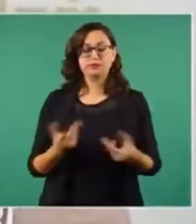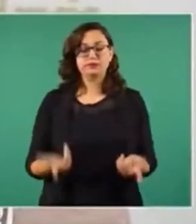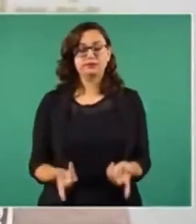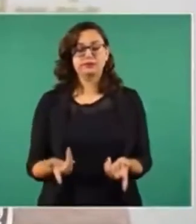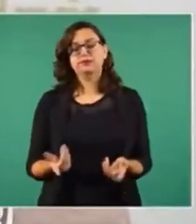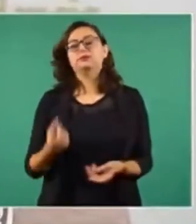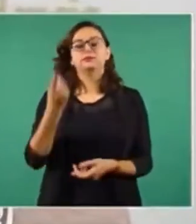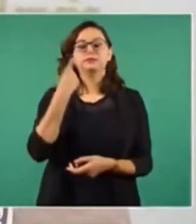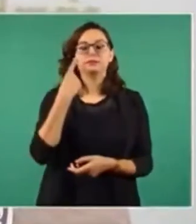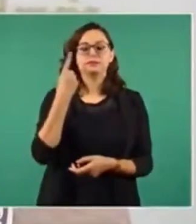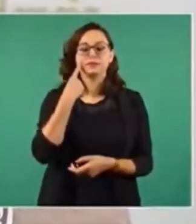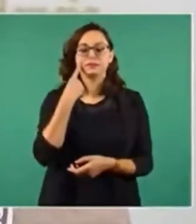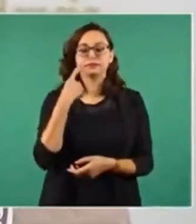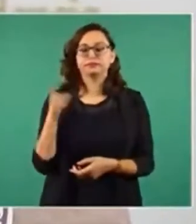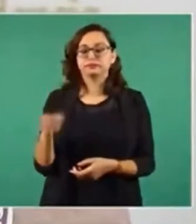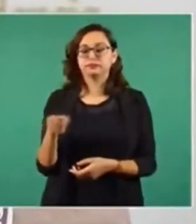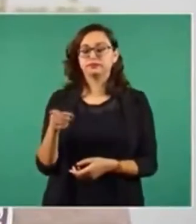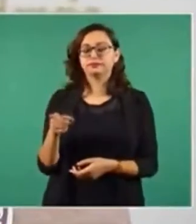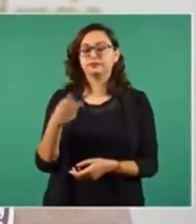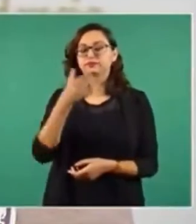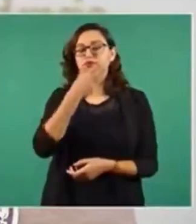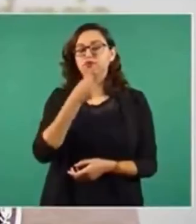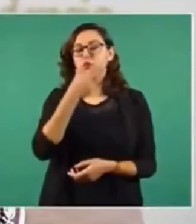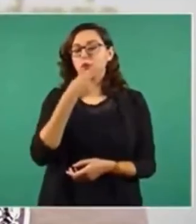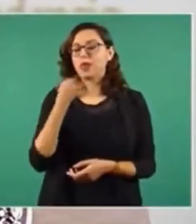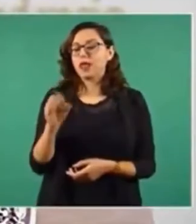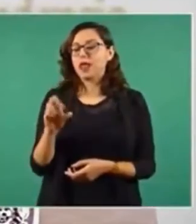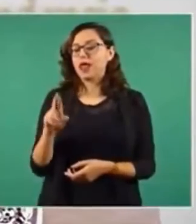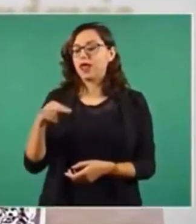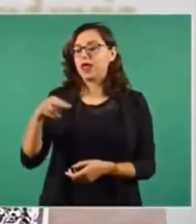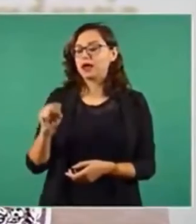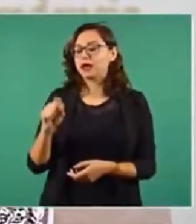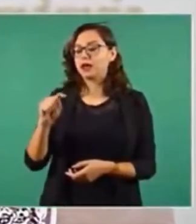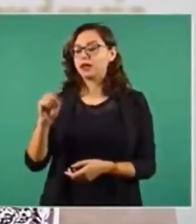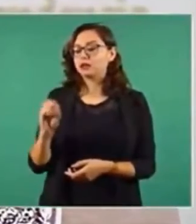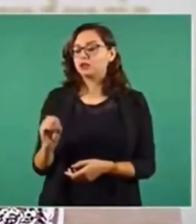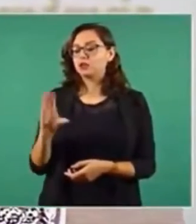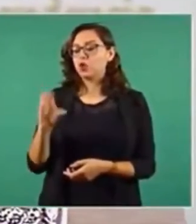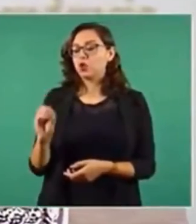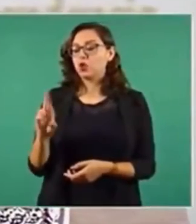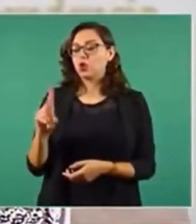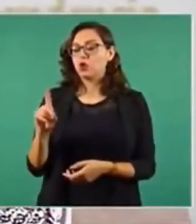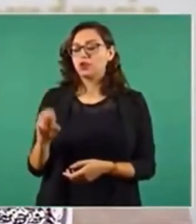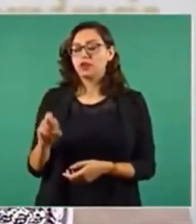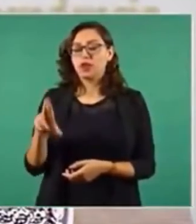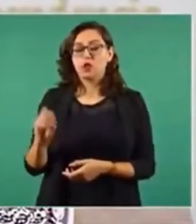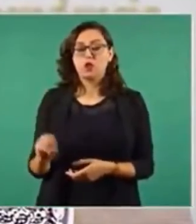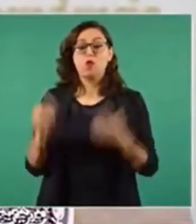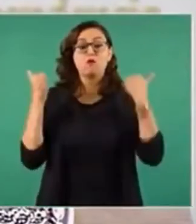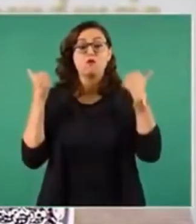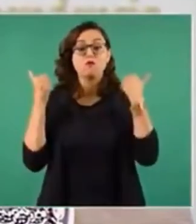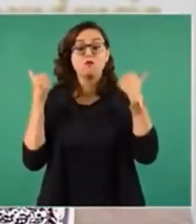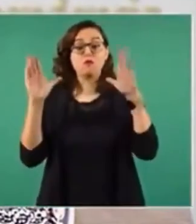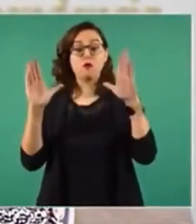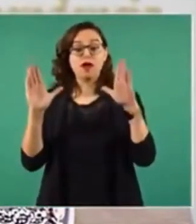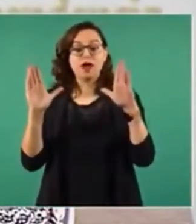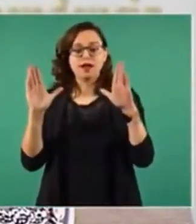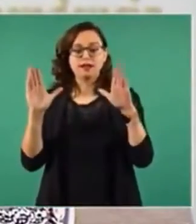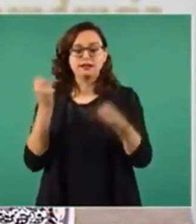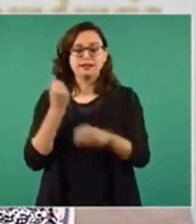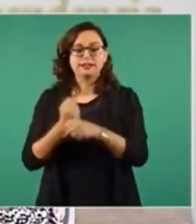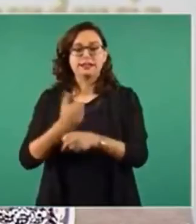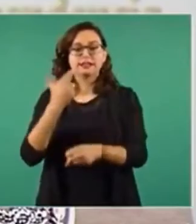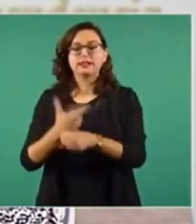señor Ernesto Cordero fue secretario de Hacienda de Felipe Calderón